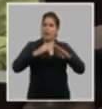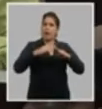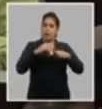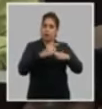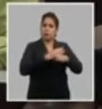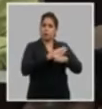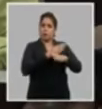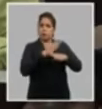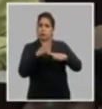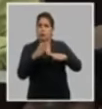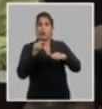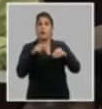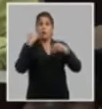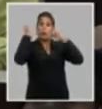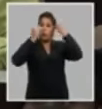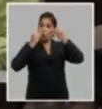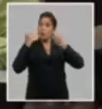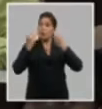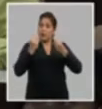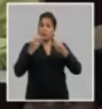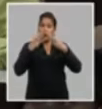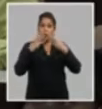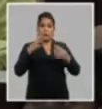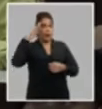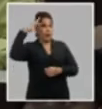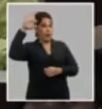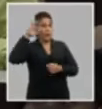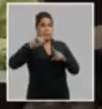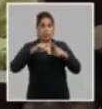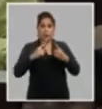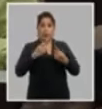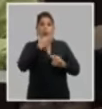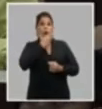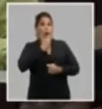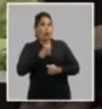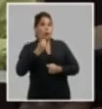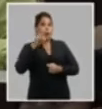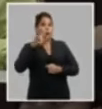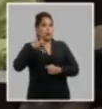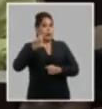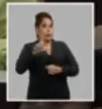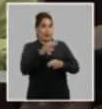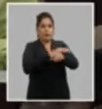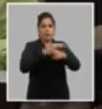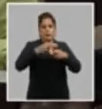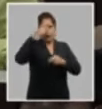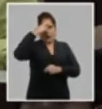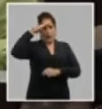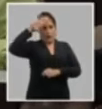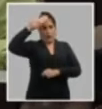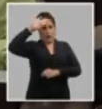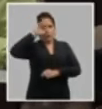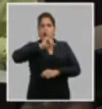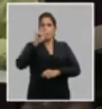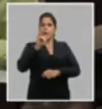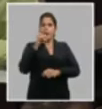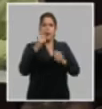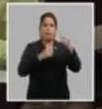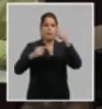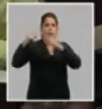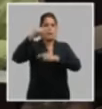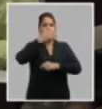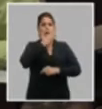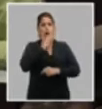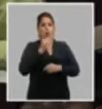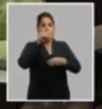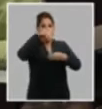y yo creo que se interpreta con mucha lógica a partir de la historia de la revolución pero también del papel protagónico que